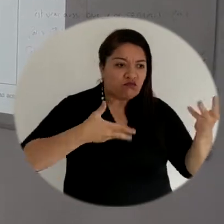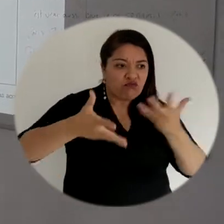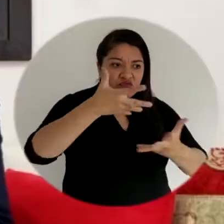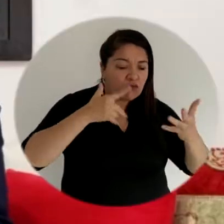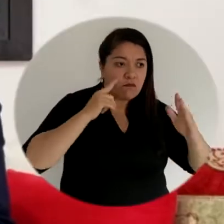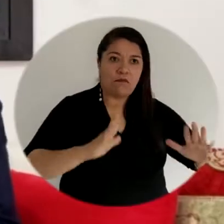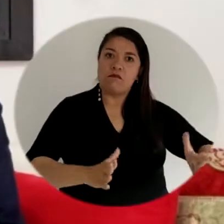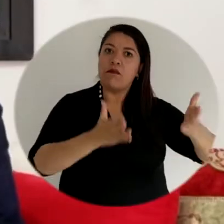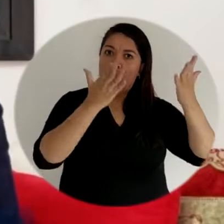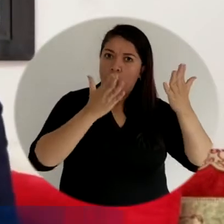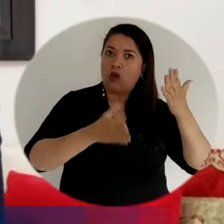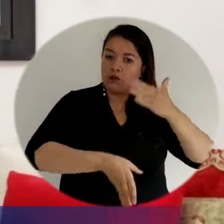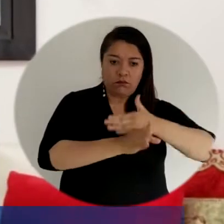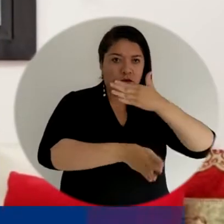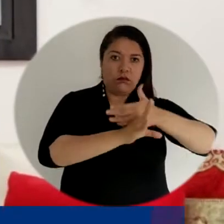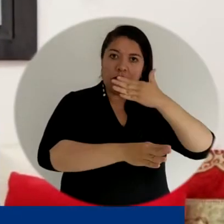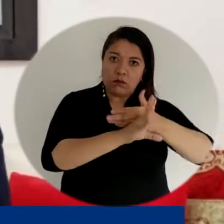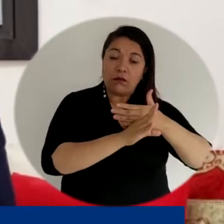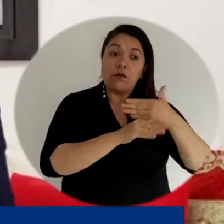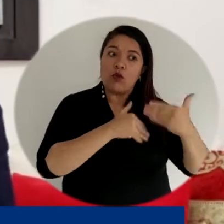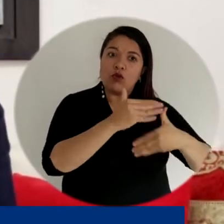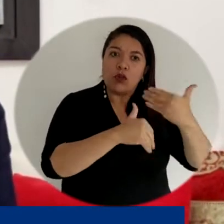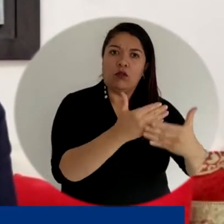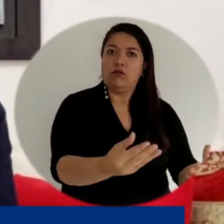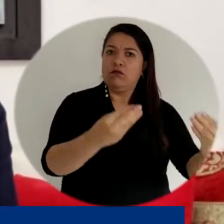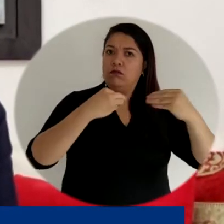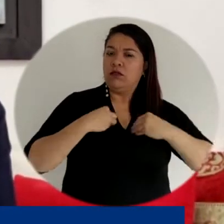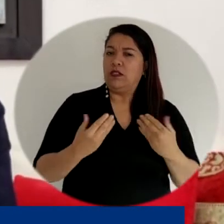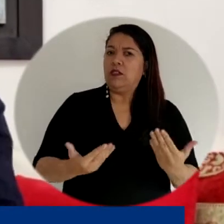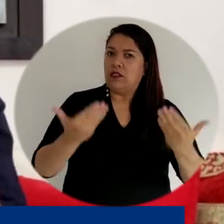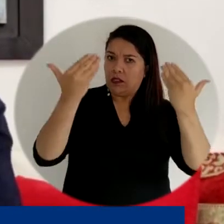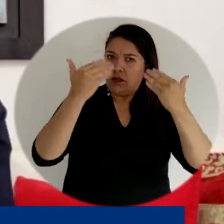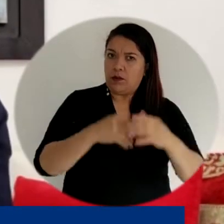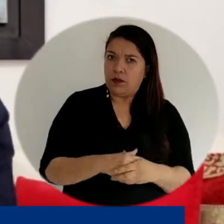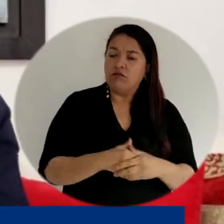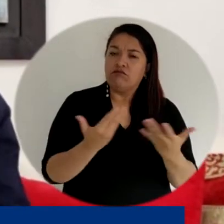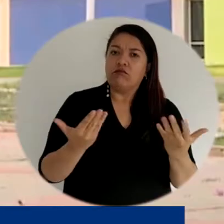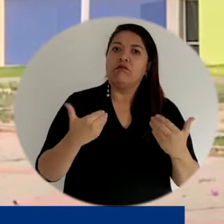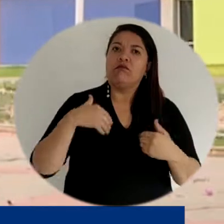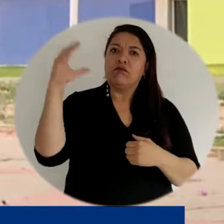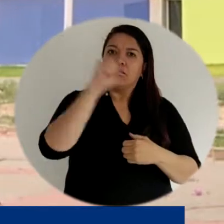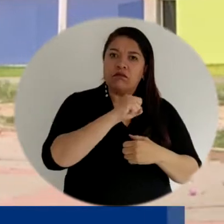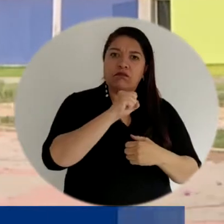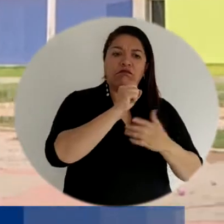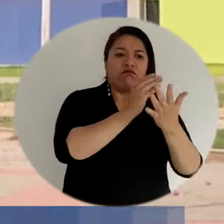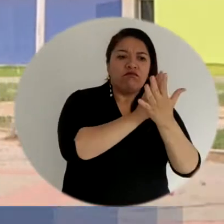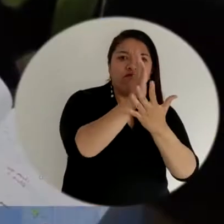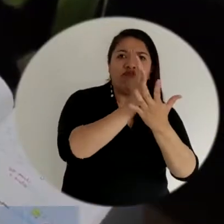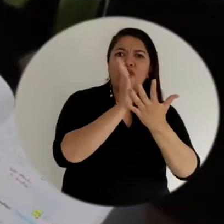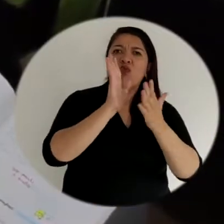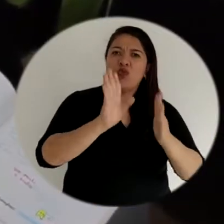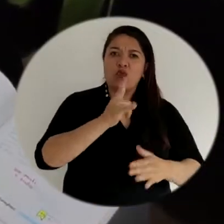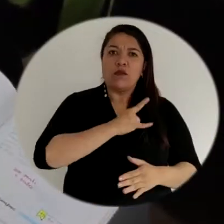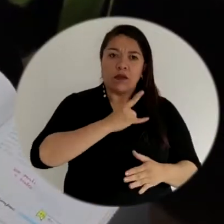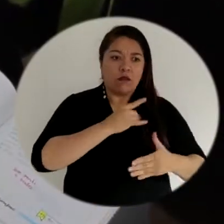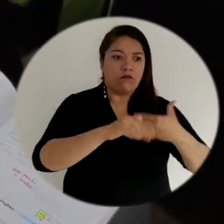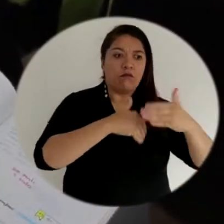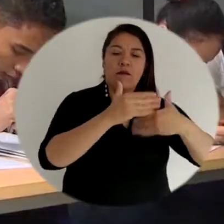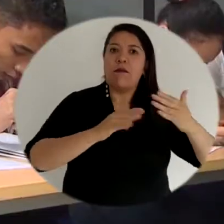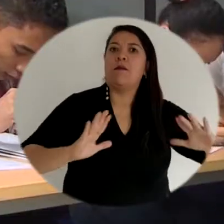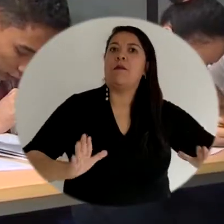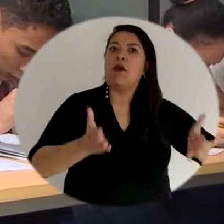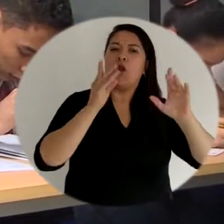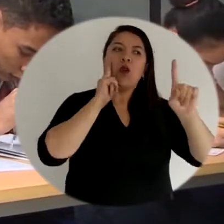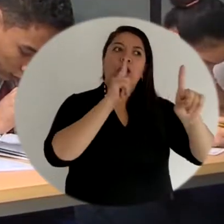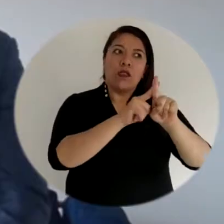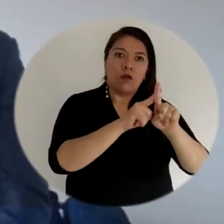es significativo porque permite, sin duda, asegurar la calidad de nuestro programa, en el funcionamiento de la universidad e incluso en su función